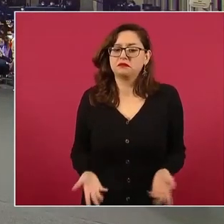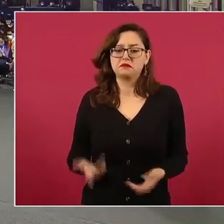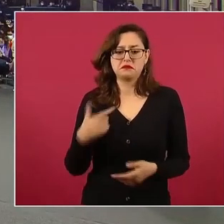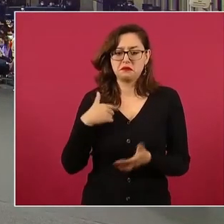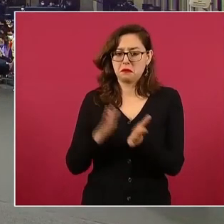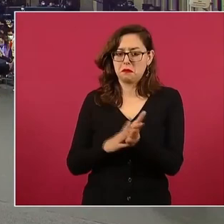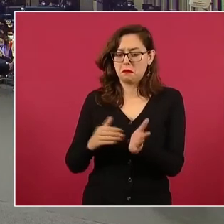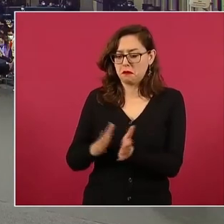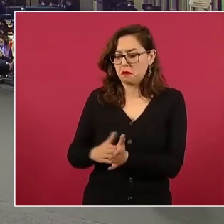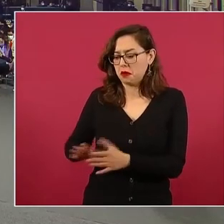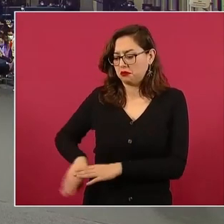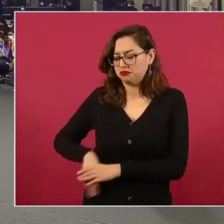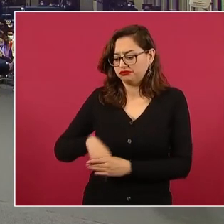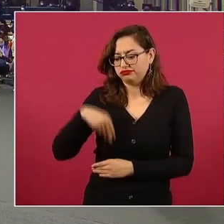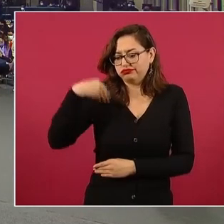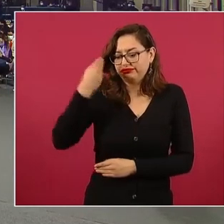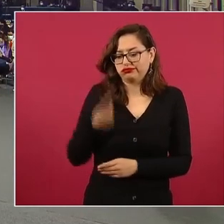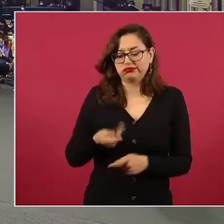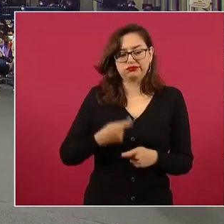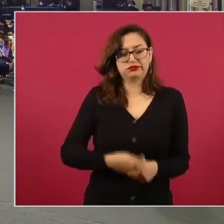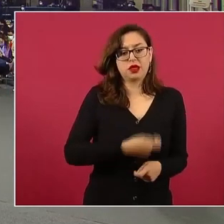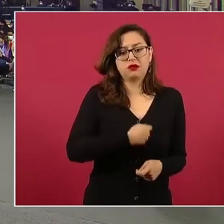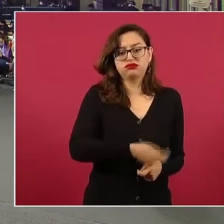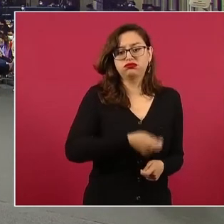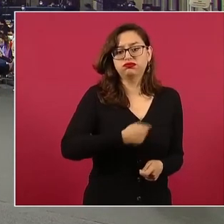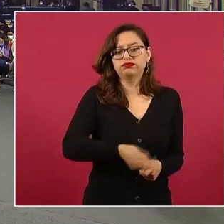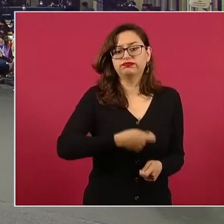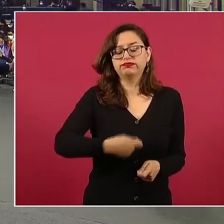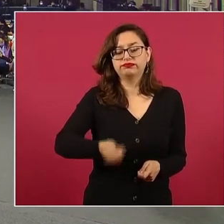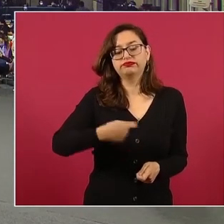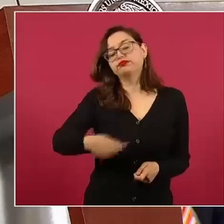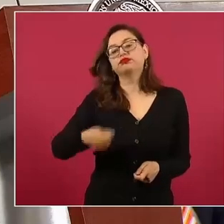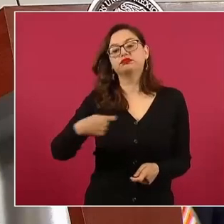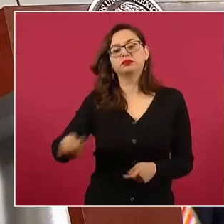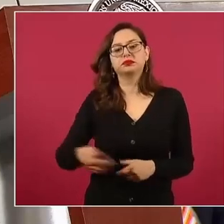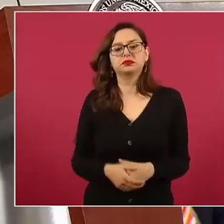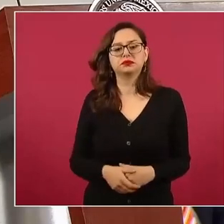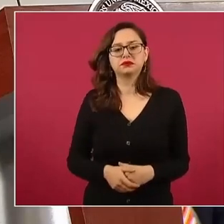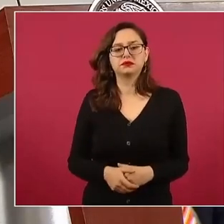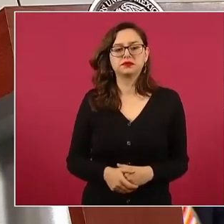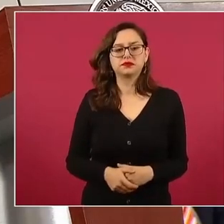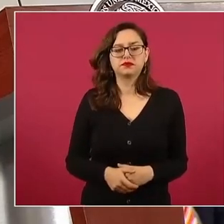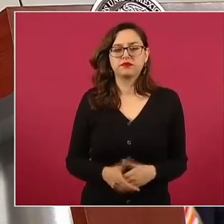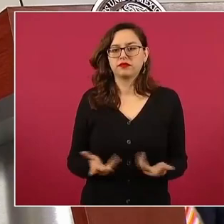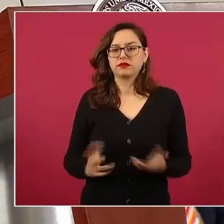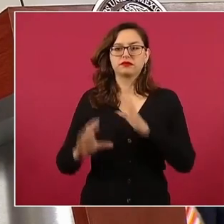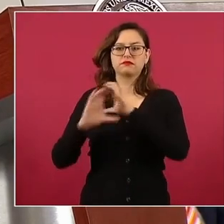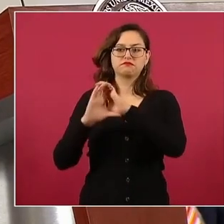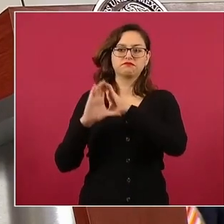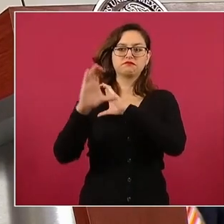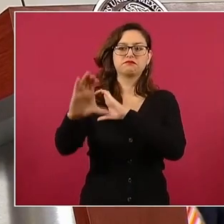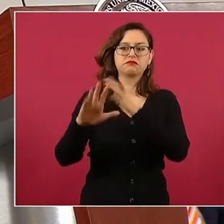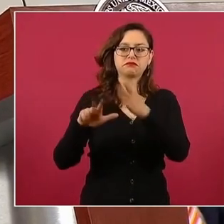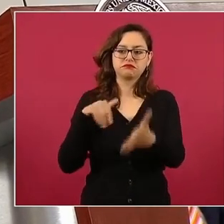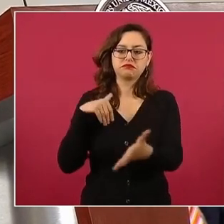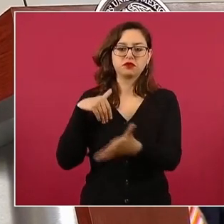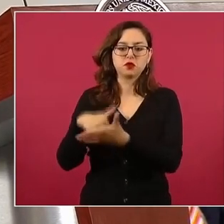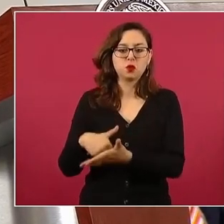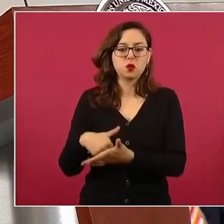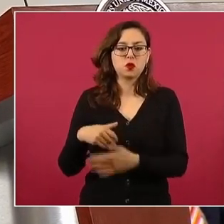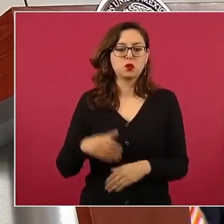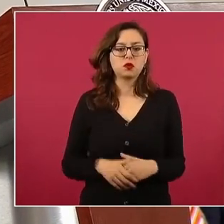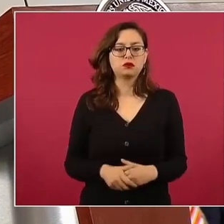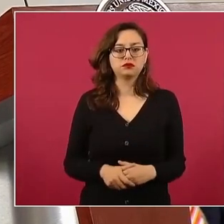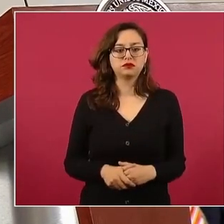ponía en la parada, en Villahermosa, en el camión de los urbanos, y le